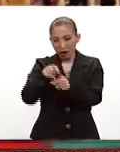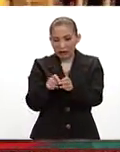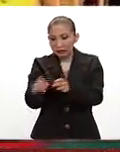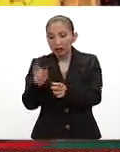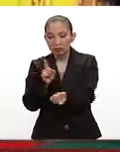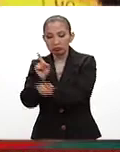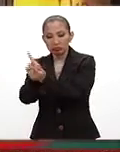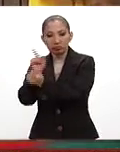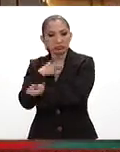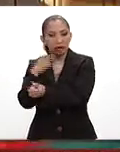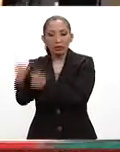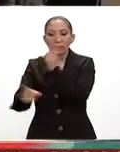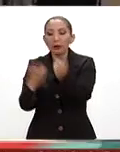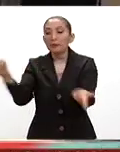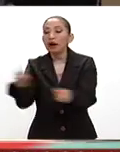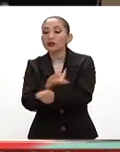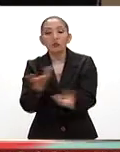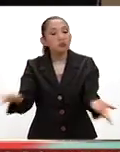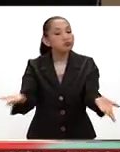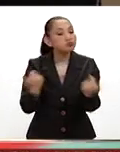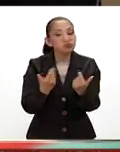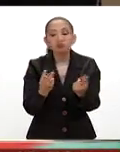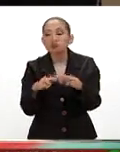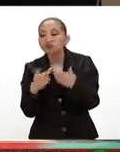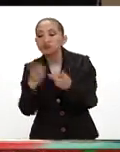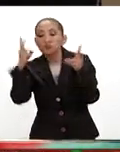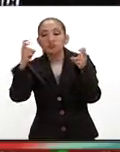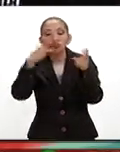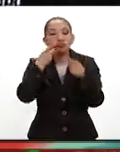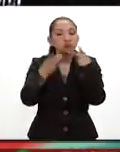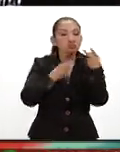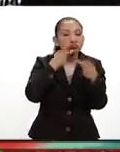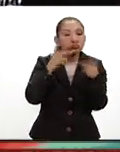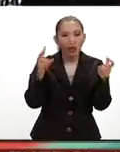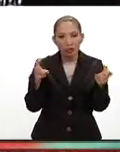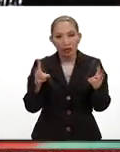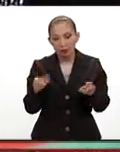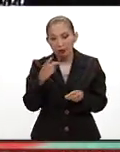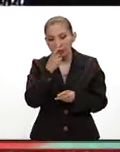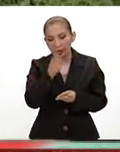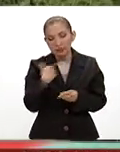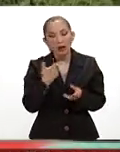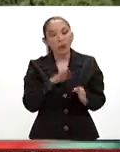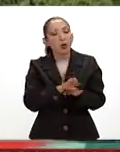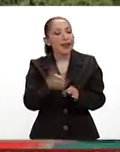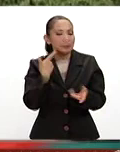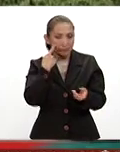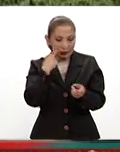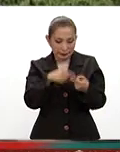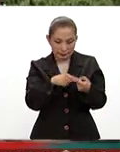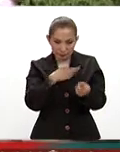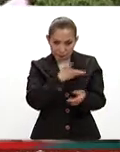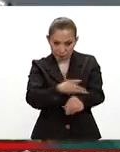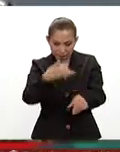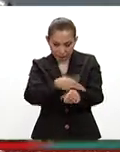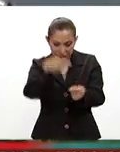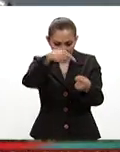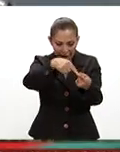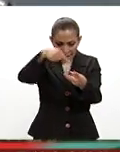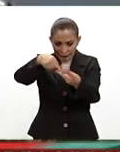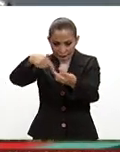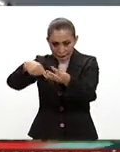se arruinó con los deportistas, se trató el tema, y les dio alternativas de solución, no